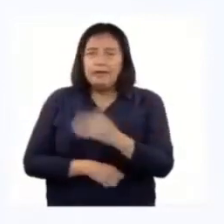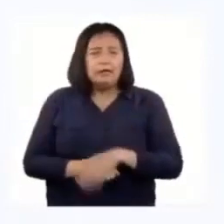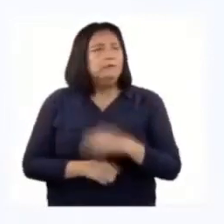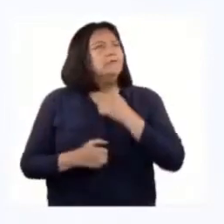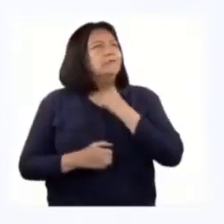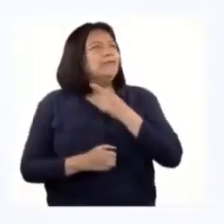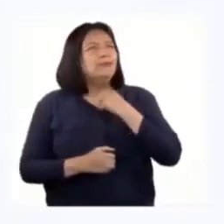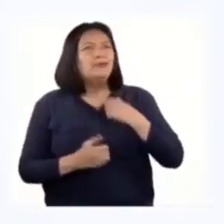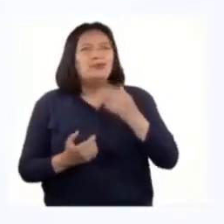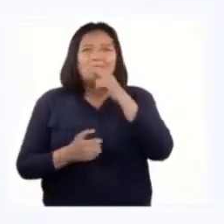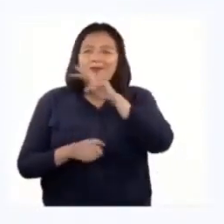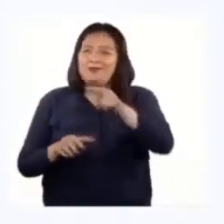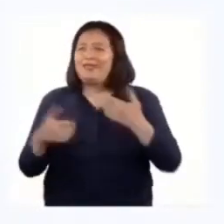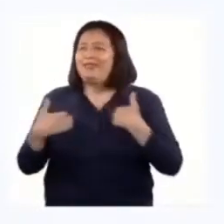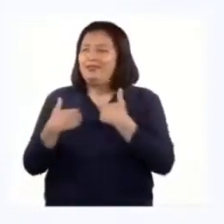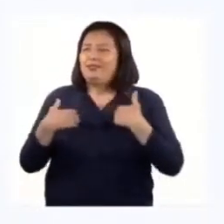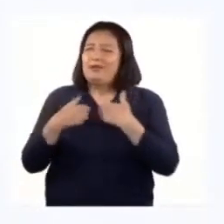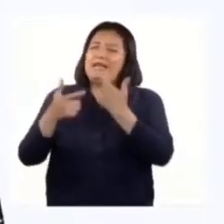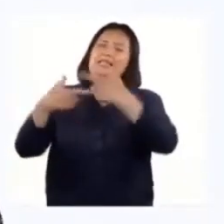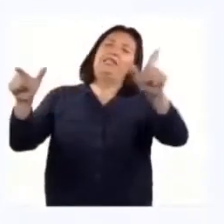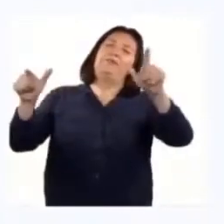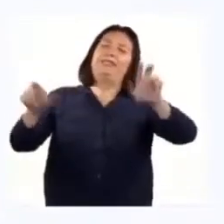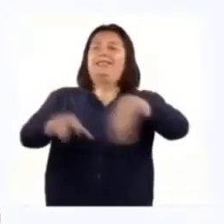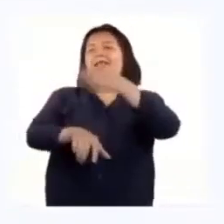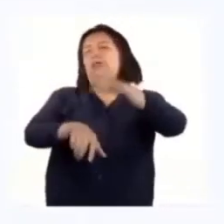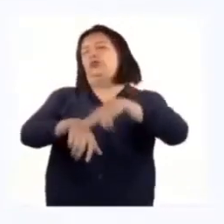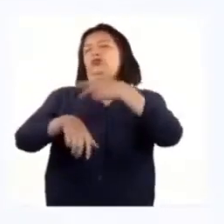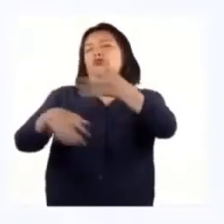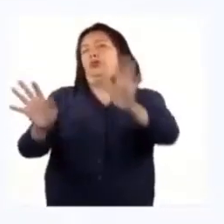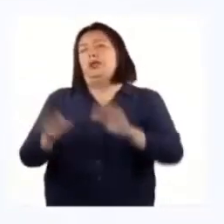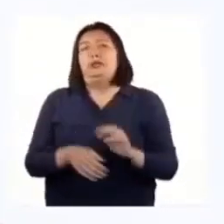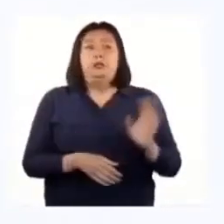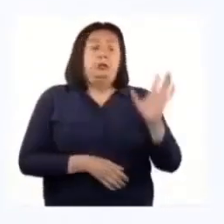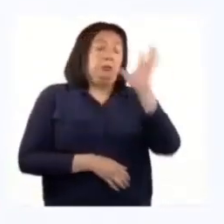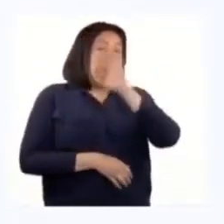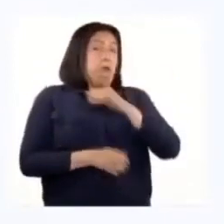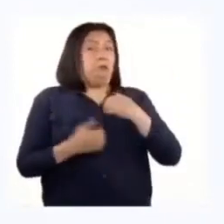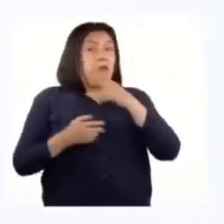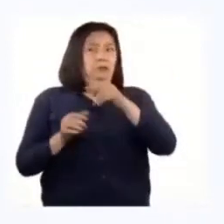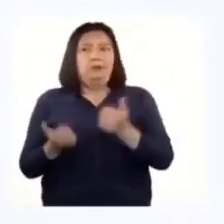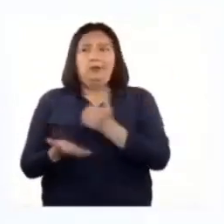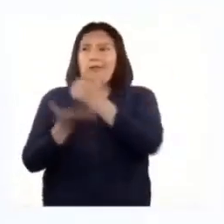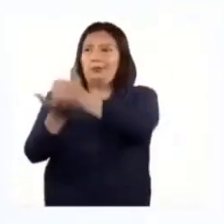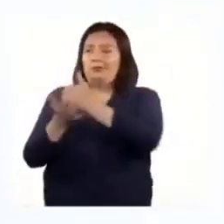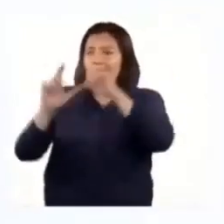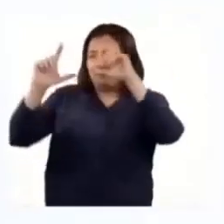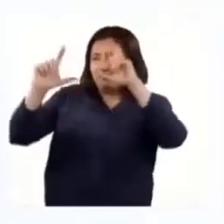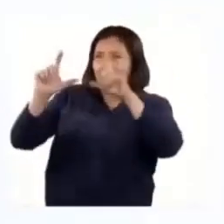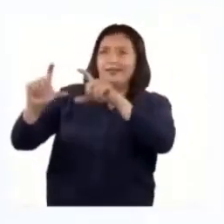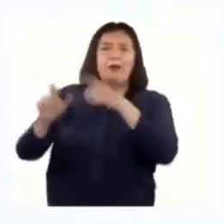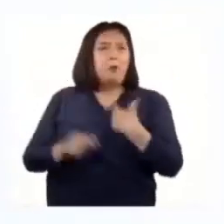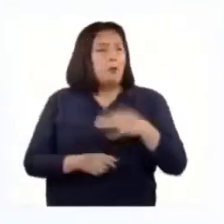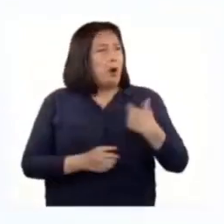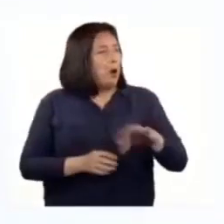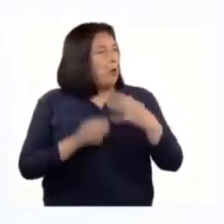B. Me encanta ver a los animales libres en su hábitat natural y no los podríamos ver sin la ayuda de esas cámaras. B. Qué interesante cómo la tecnología es de